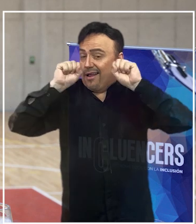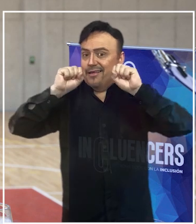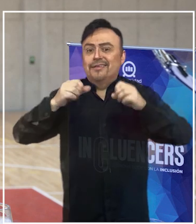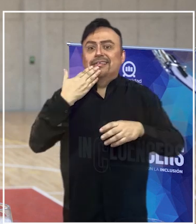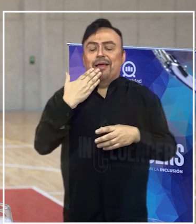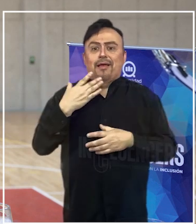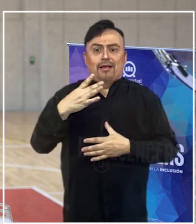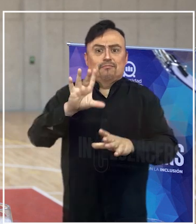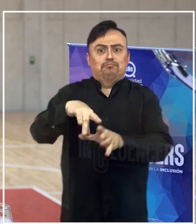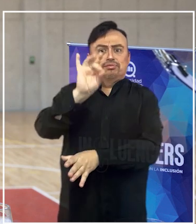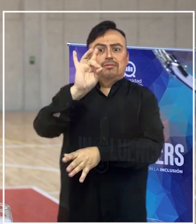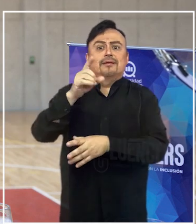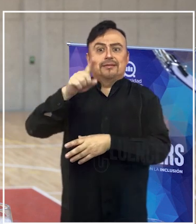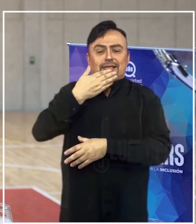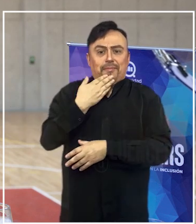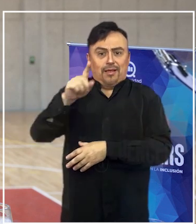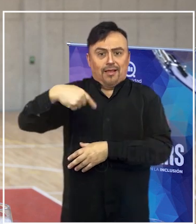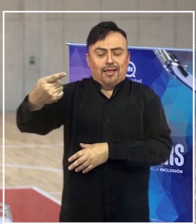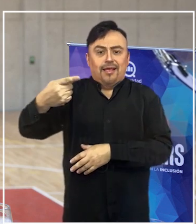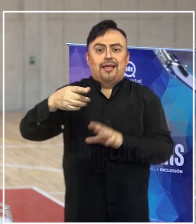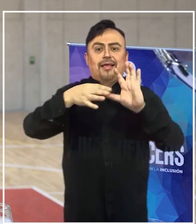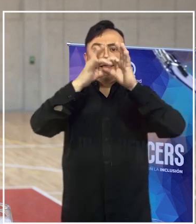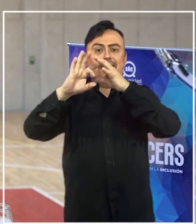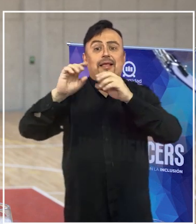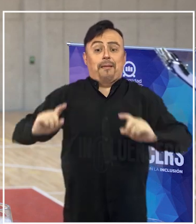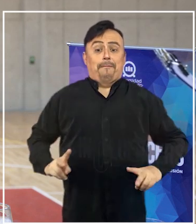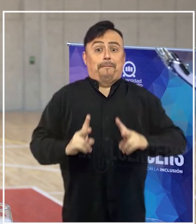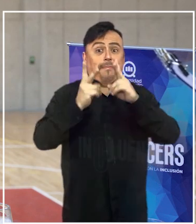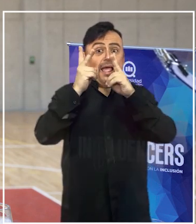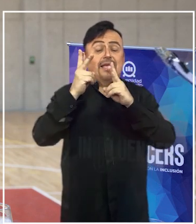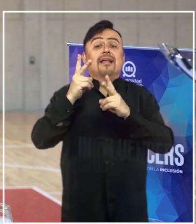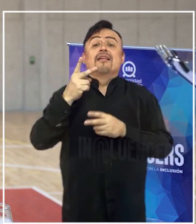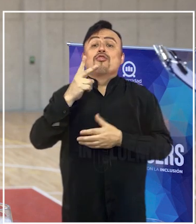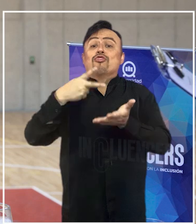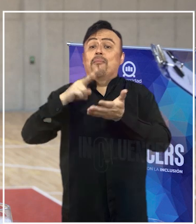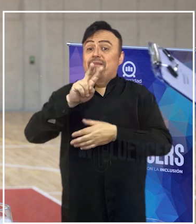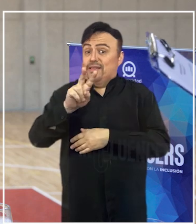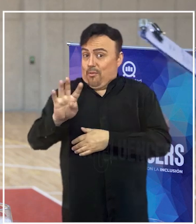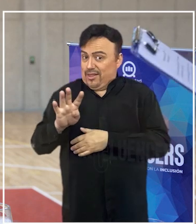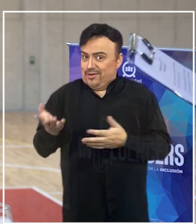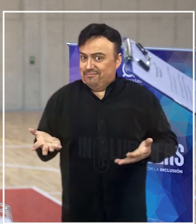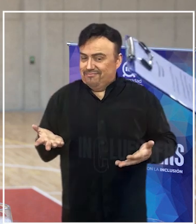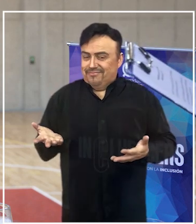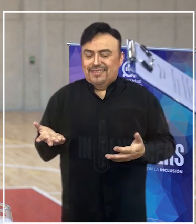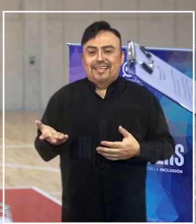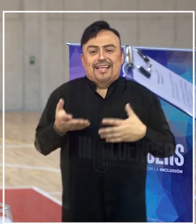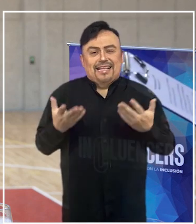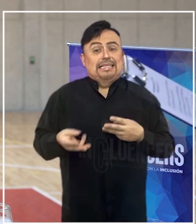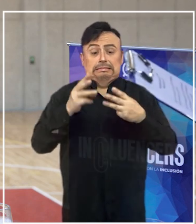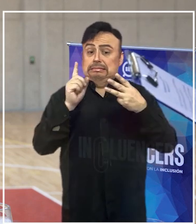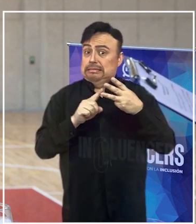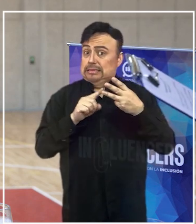clasificados también a los Juegos Paralímpicos de París 2024. Y el tercer punto que yo considero muy